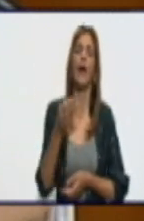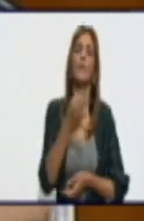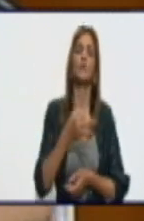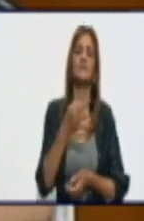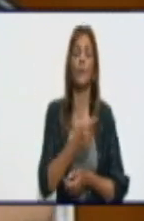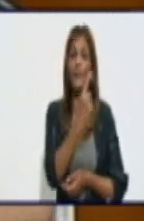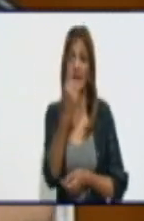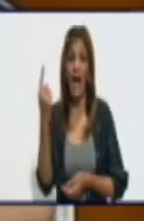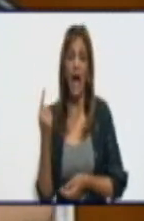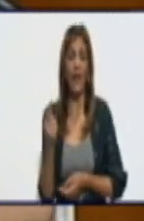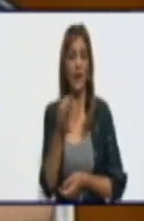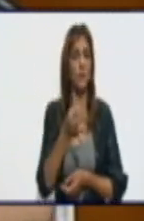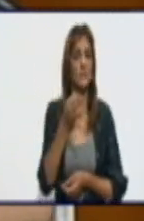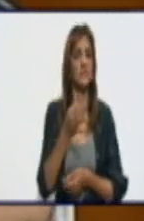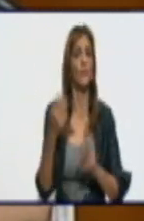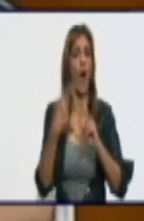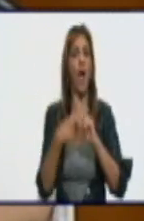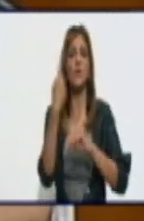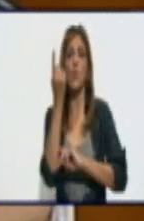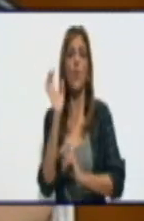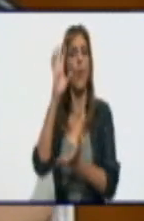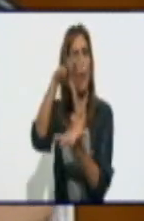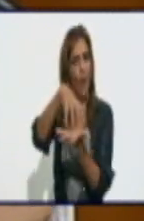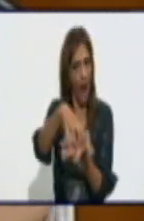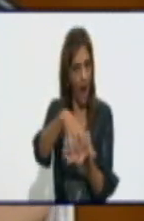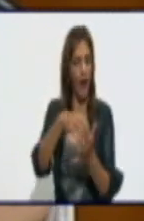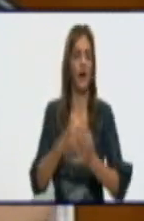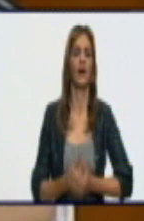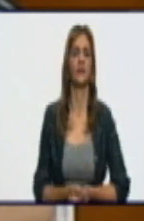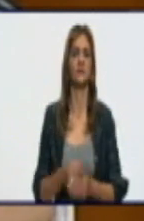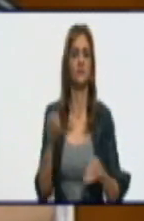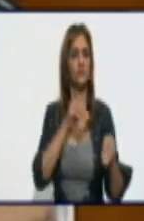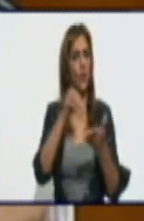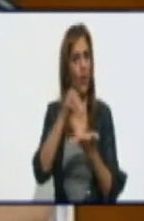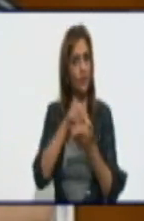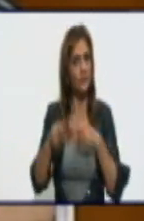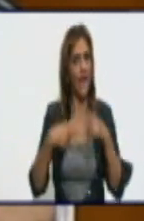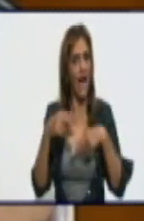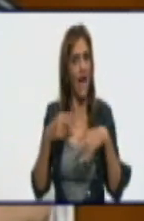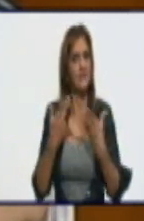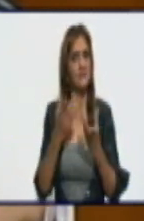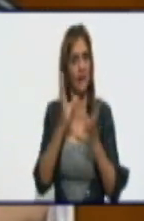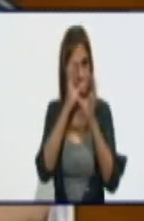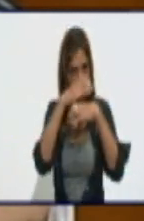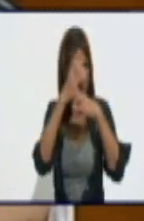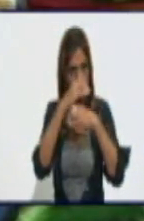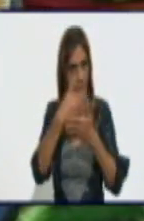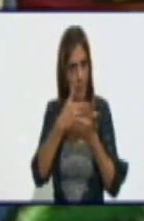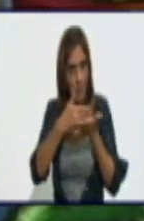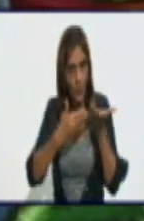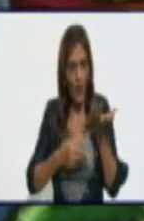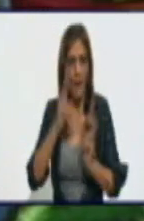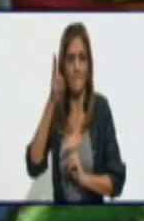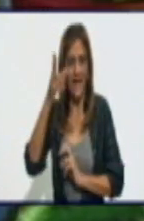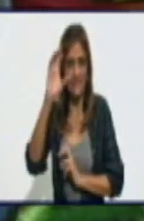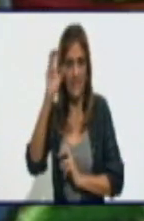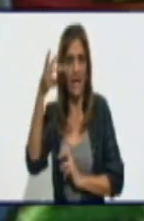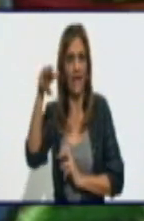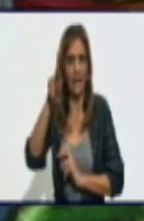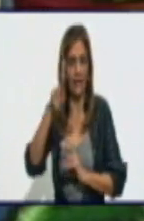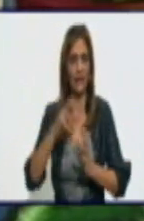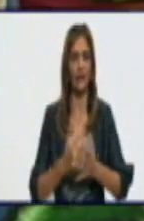dirigirse al área de salud de cada municipio, es decir, a los policlínicos de su área de salud. Doctora, hay